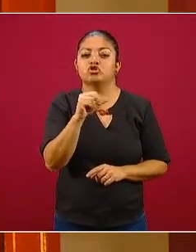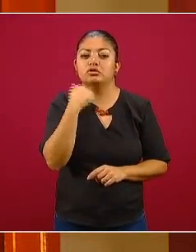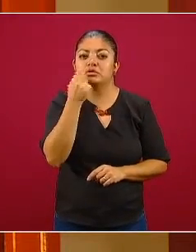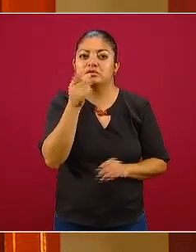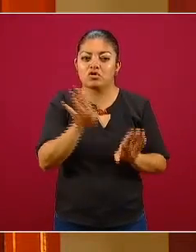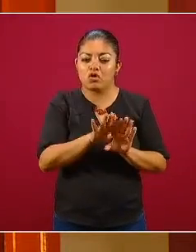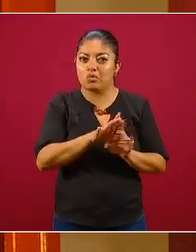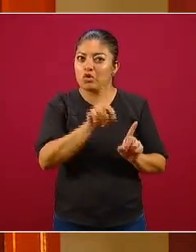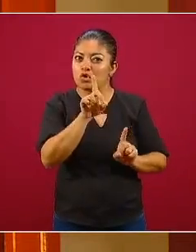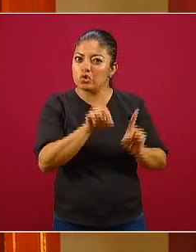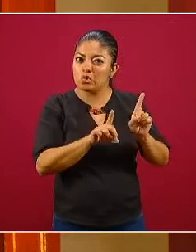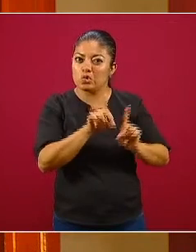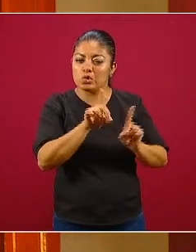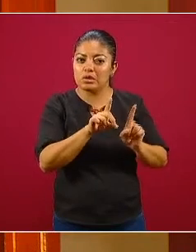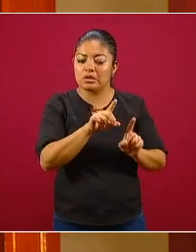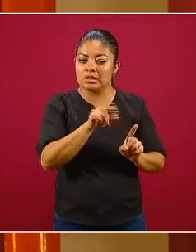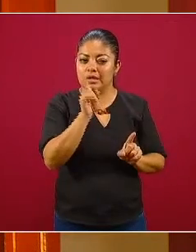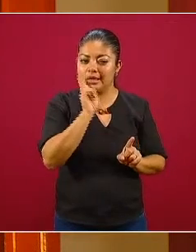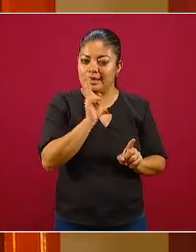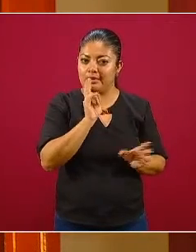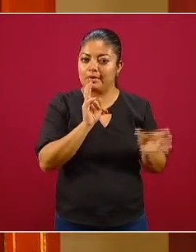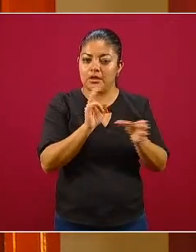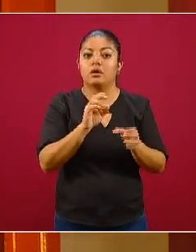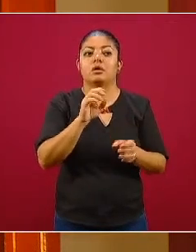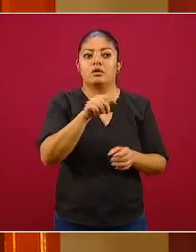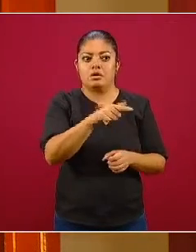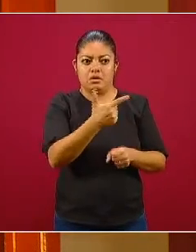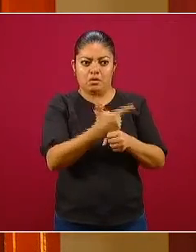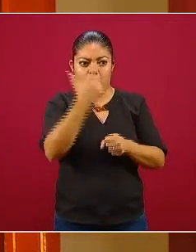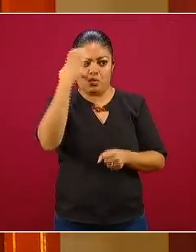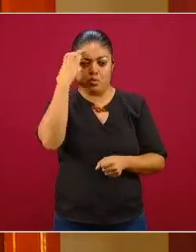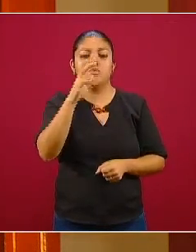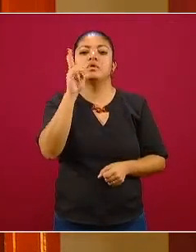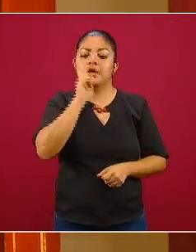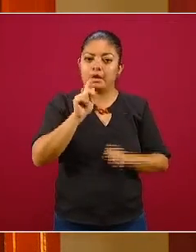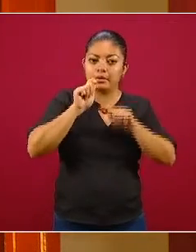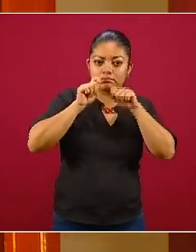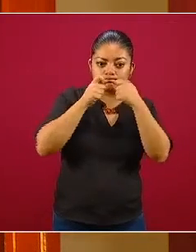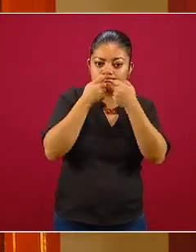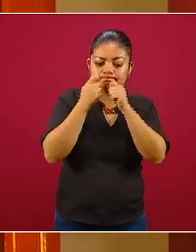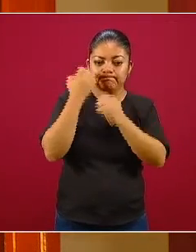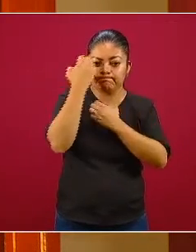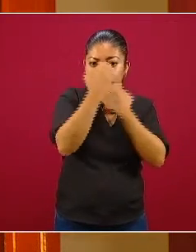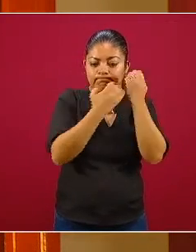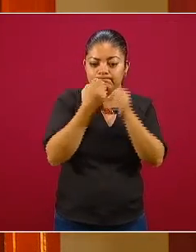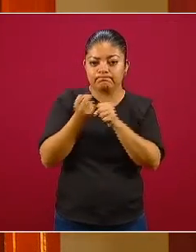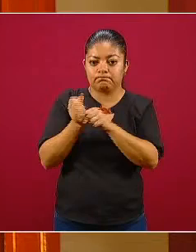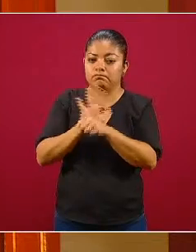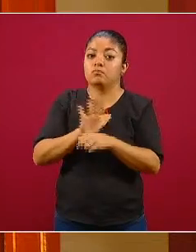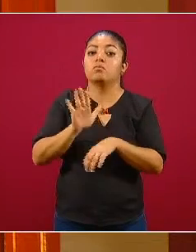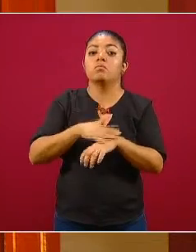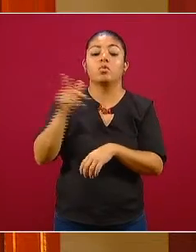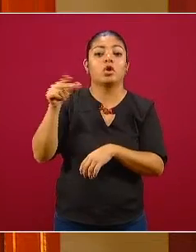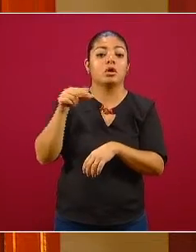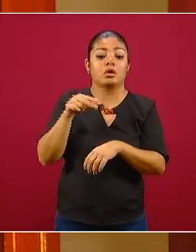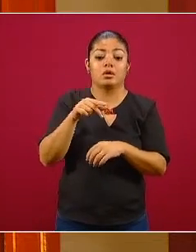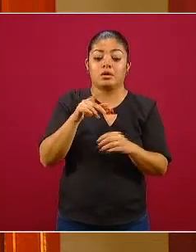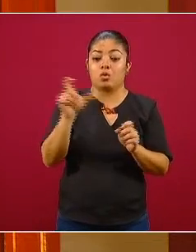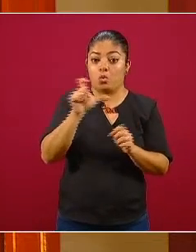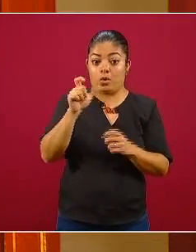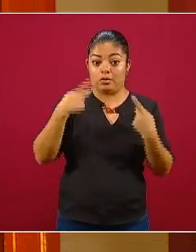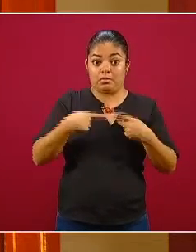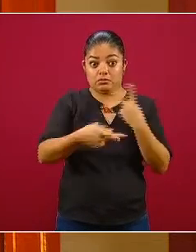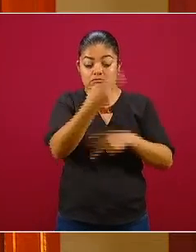caso de quienes tienen enfermedad grave una muestra para diagnóstico de laboratorio, es lo deseable, lo que está indicado en el alineamiento de